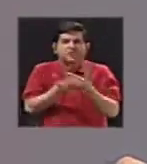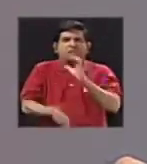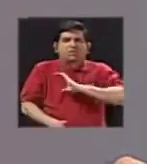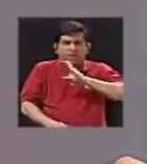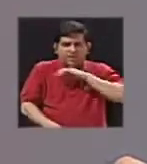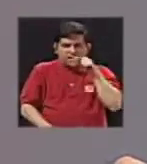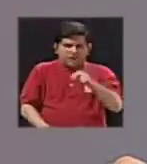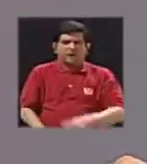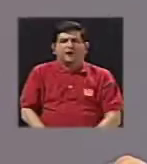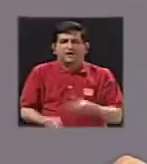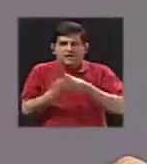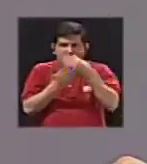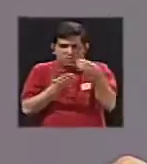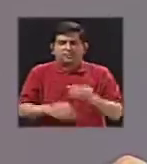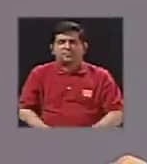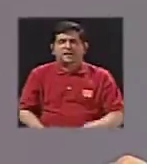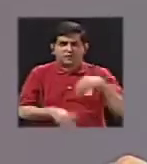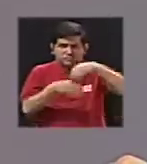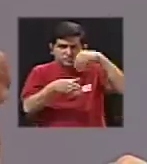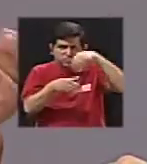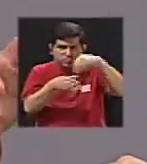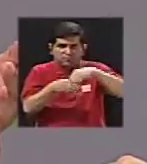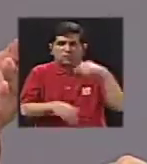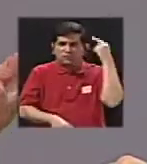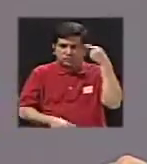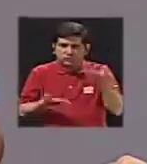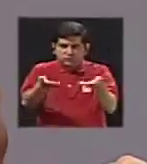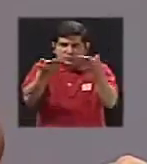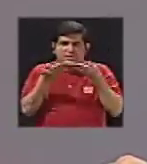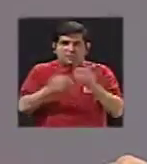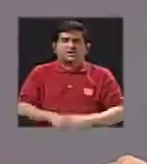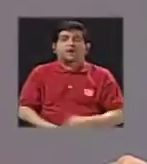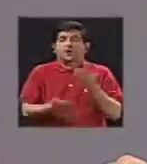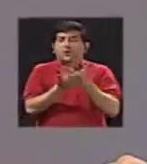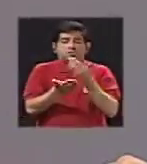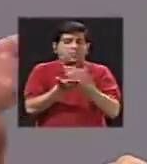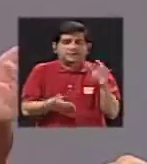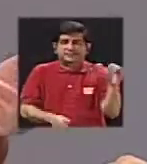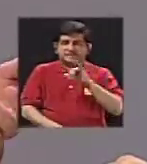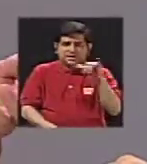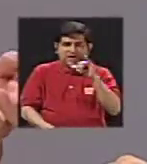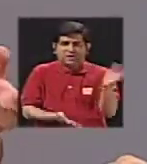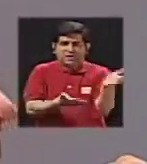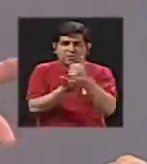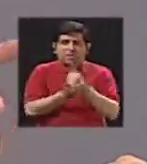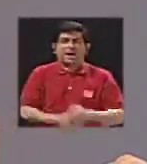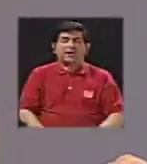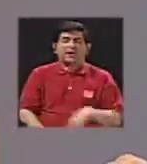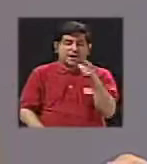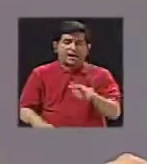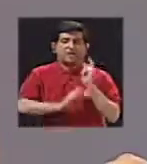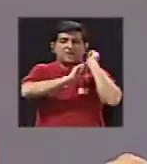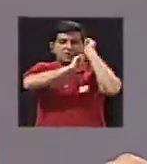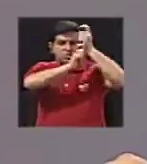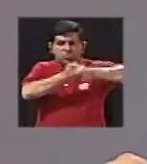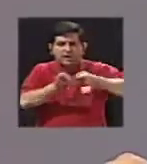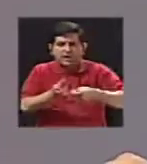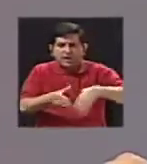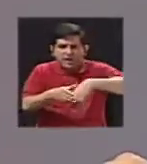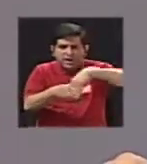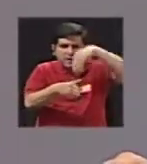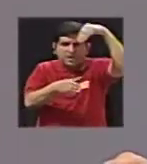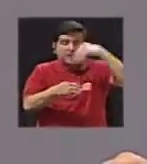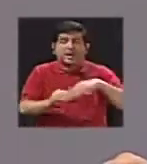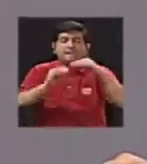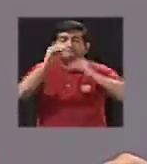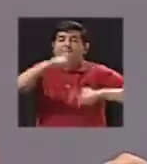adquirieron ahí con unos fondos del Estado y tomamos la muestra igual como el rincón de la vieja con una caña de pescar, estar al menor tiempo